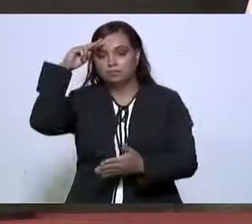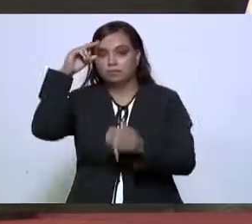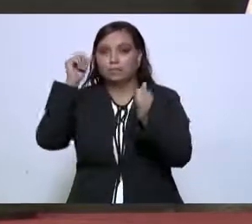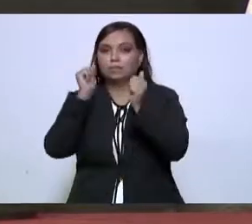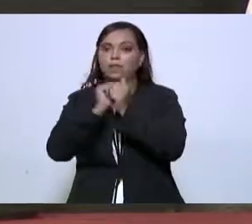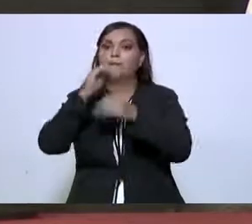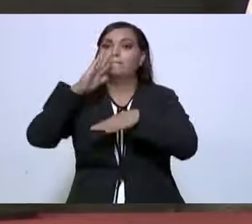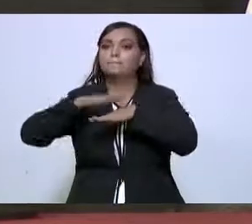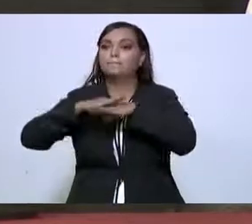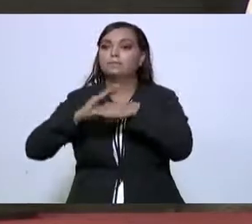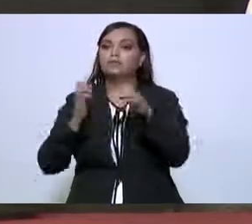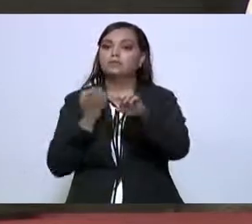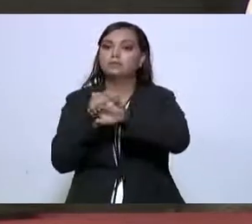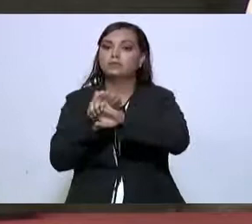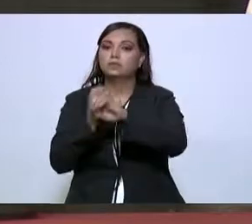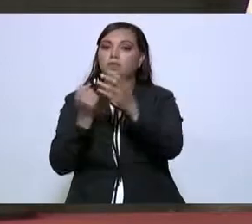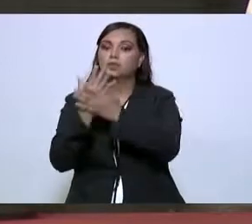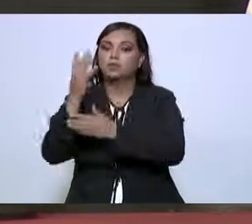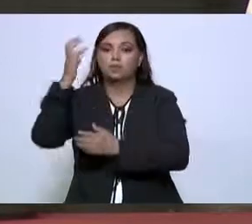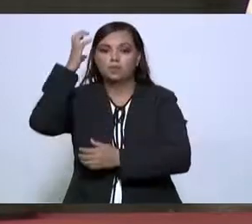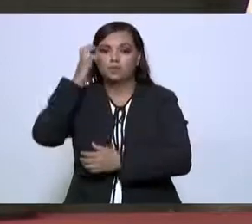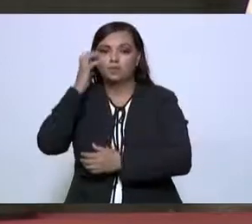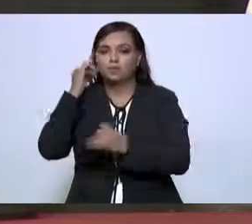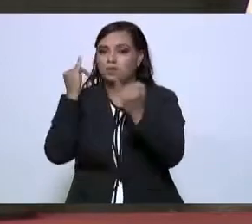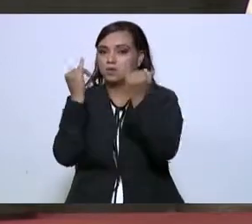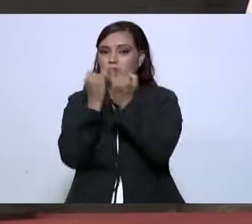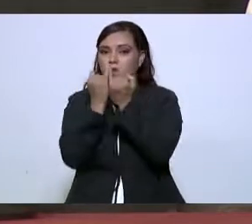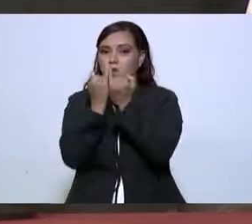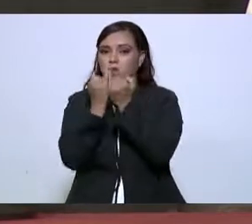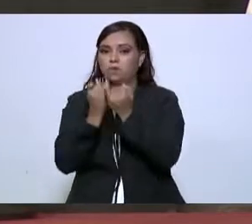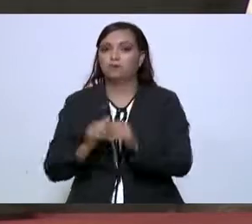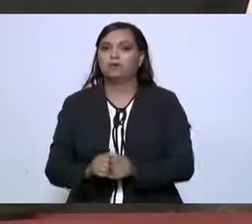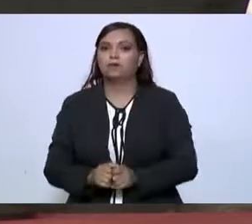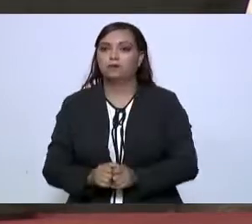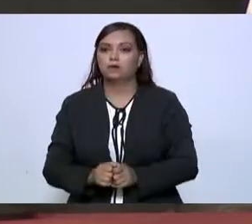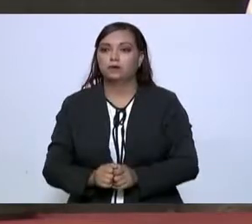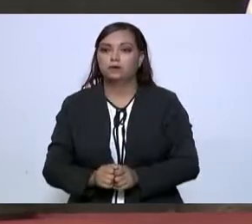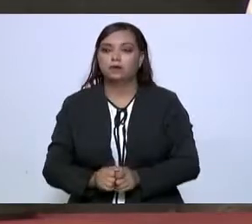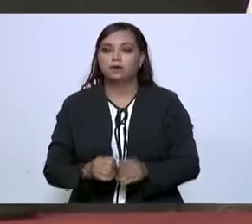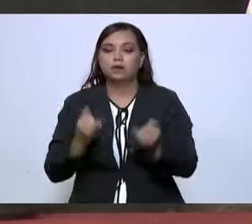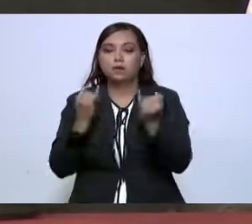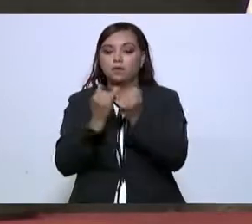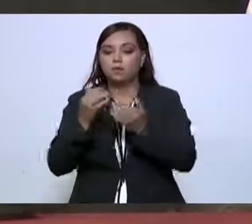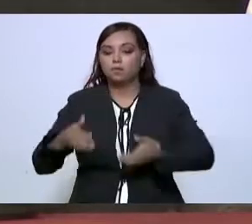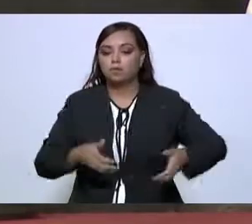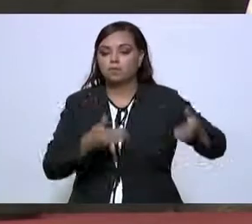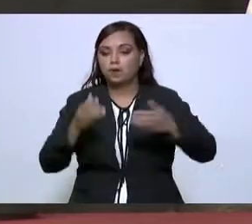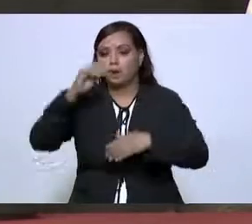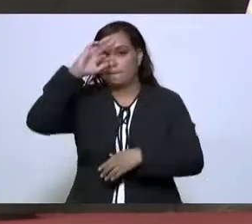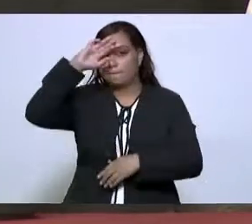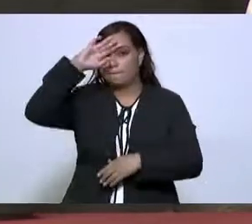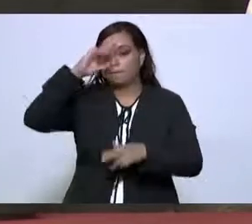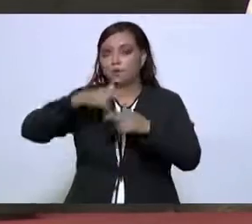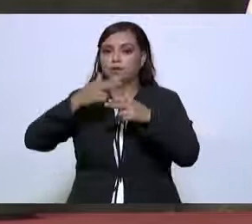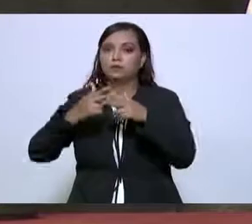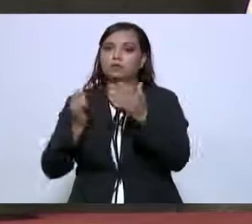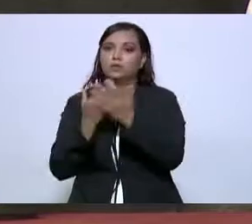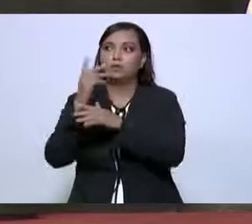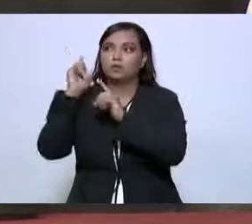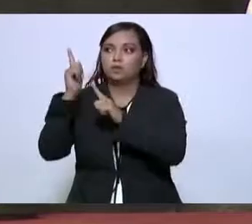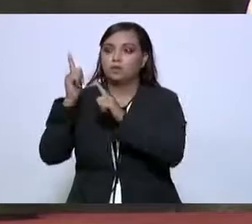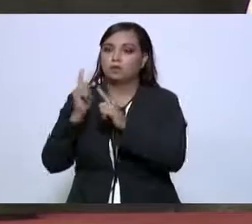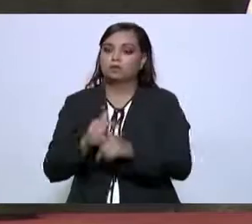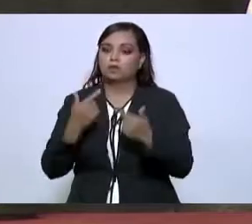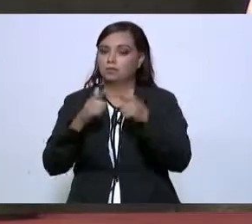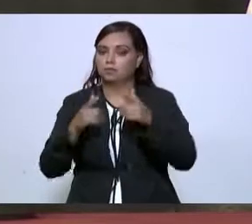límites del estado de Nuevo León, así como la carretera de Monterrey Nuevo Laredo, el libramiento y